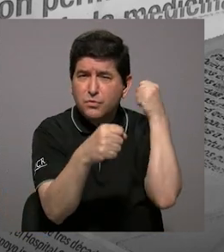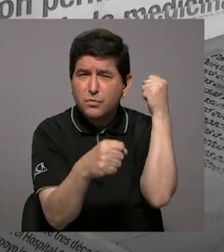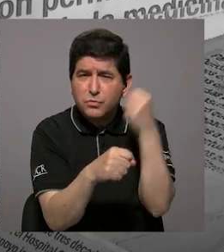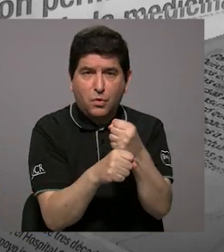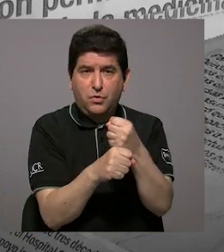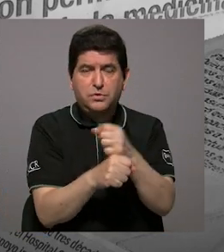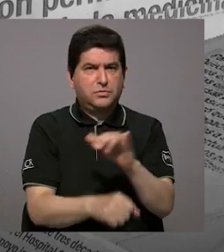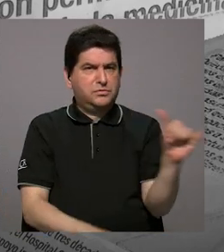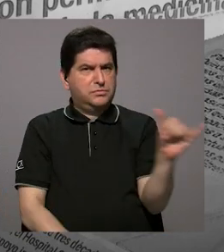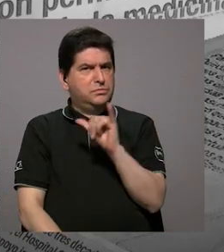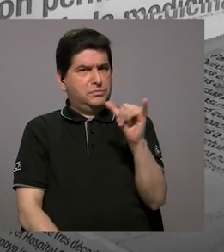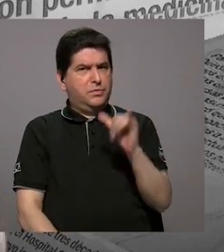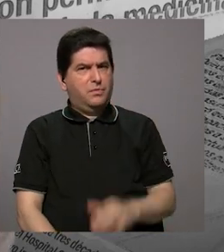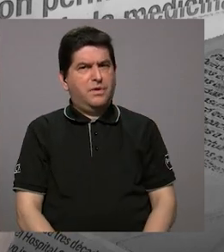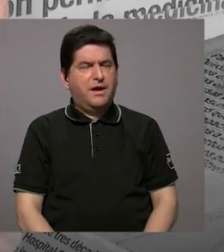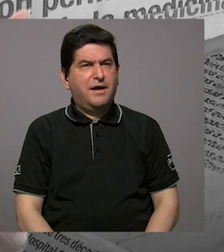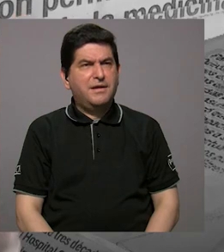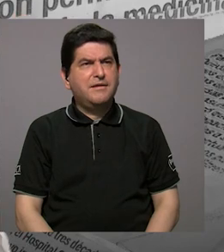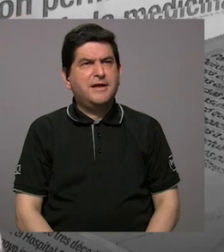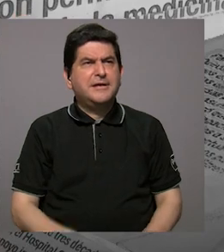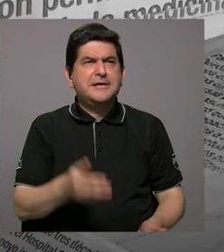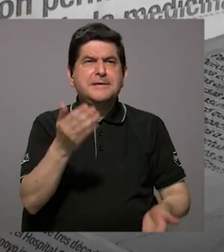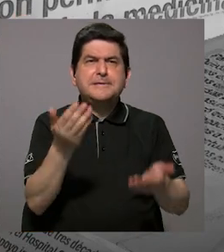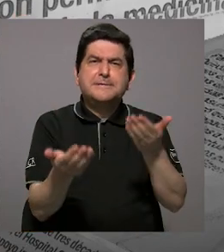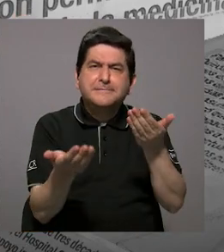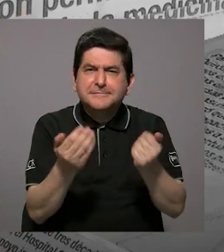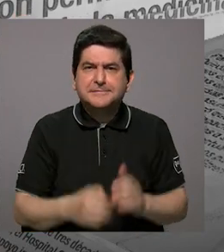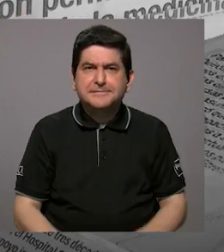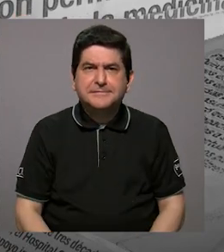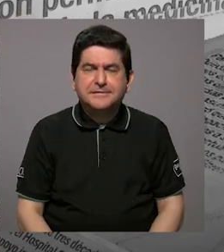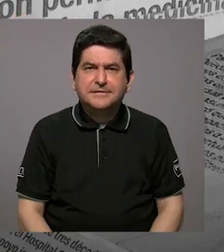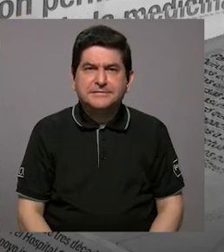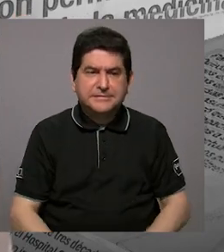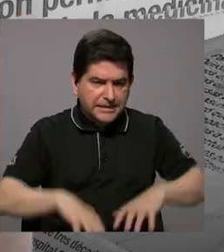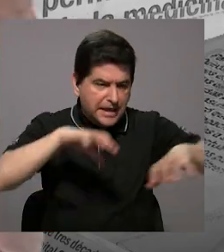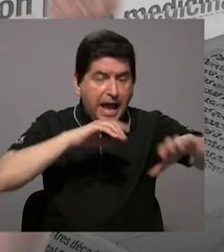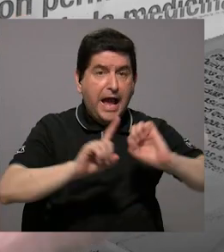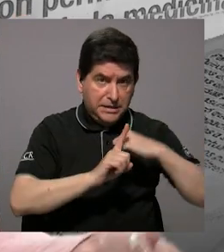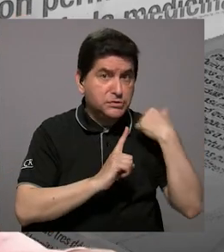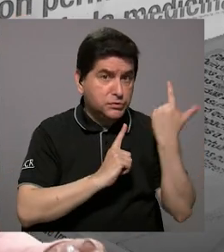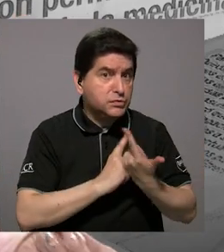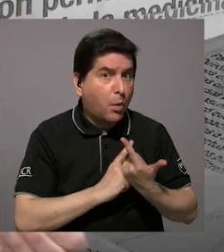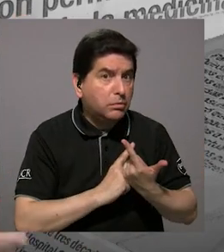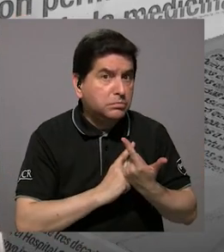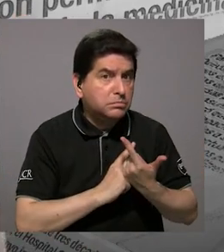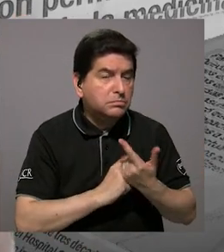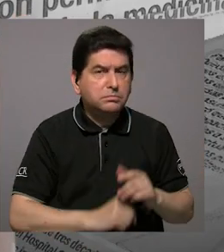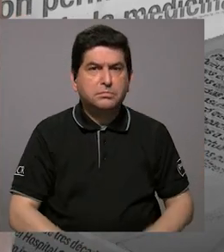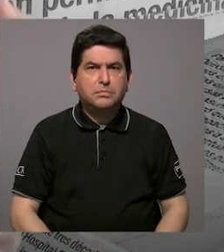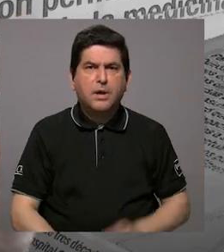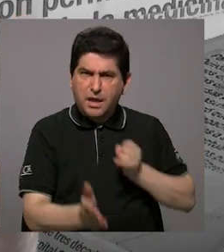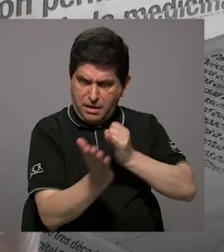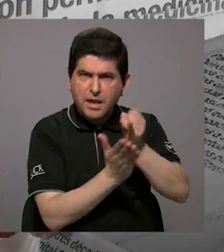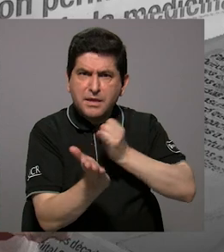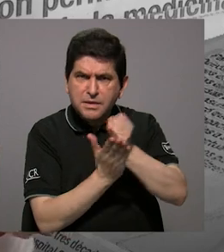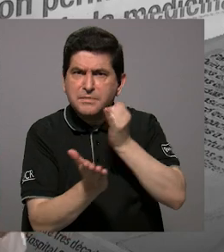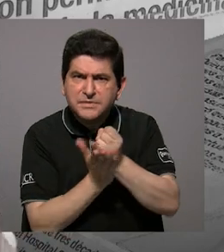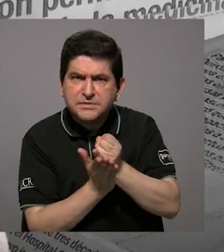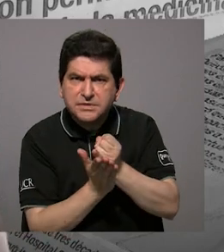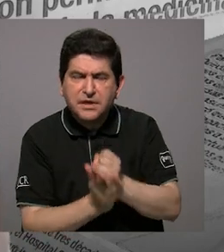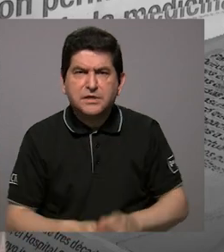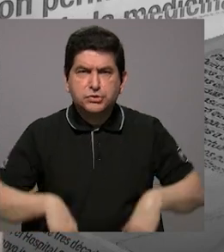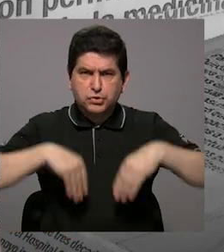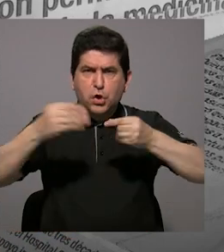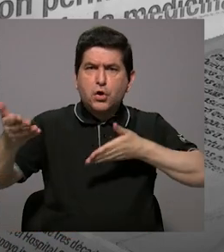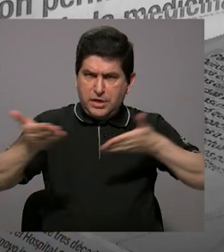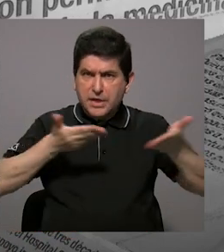estos años también ha hecho, ha dado, ha hecho acción social, ha hecho investigación